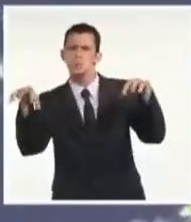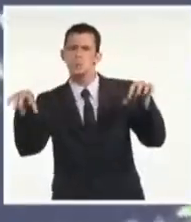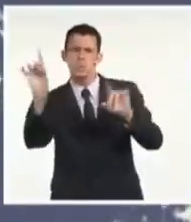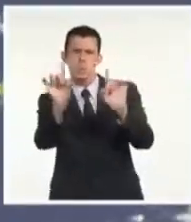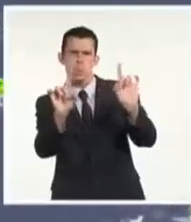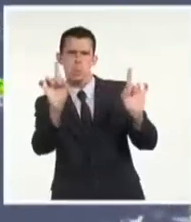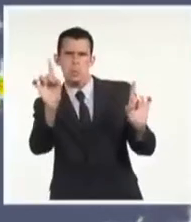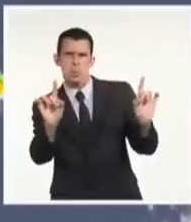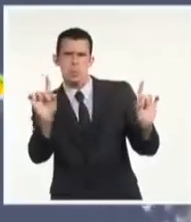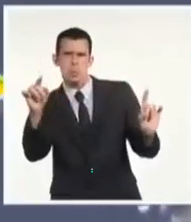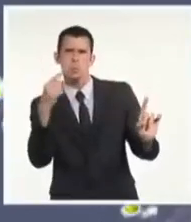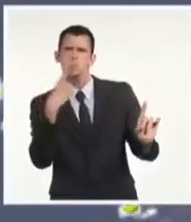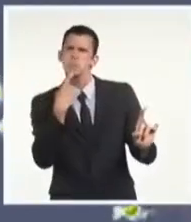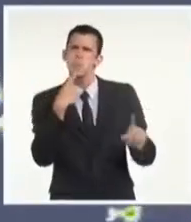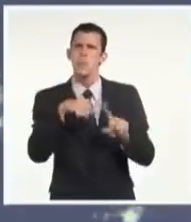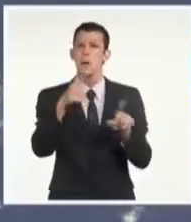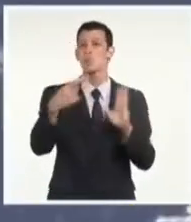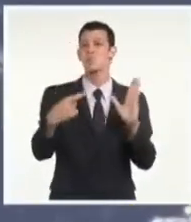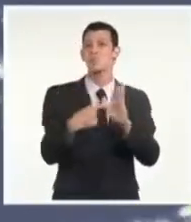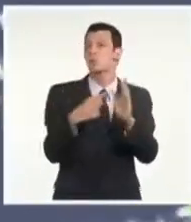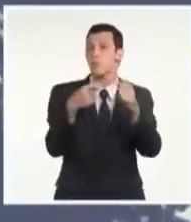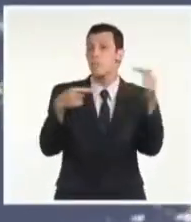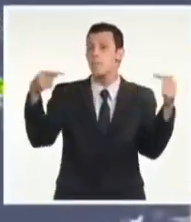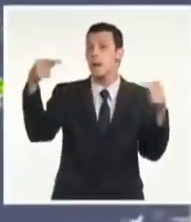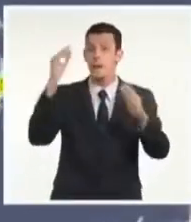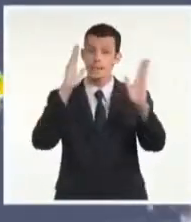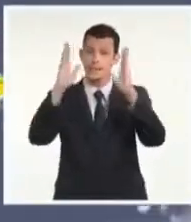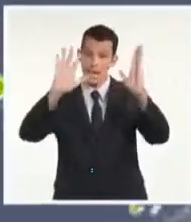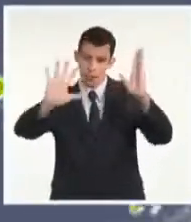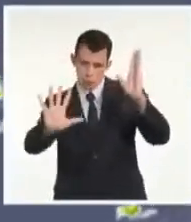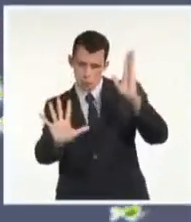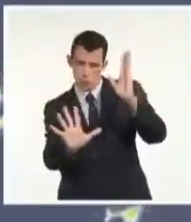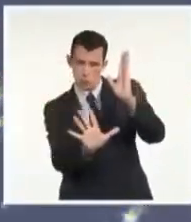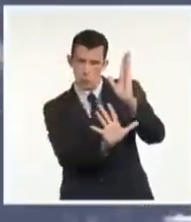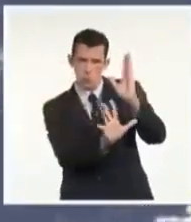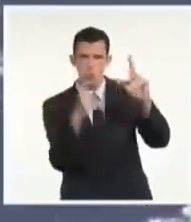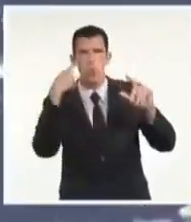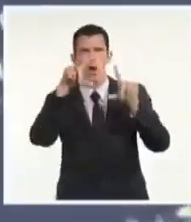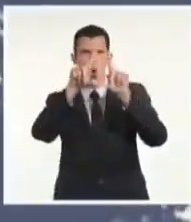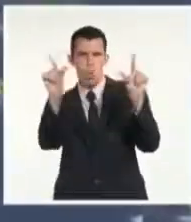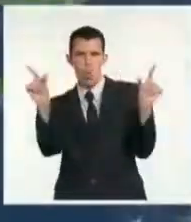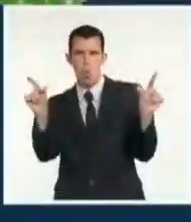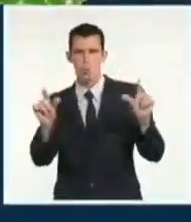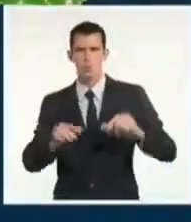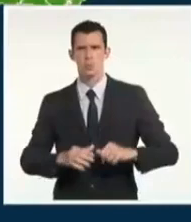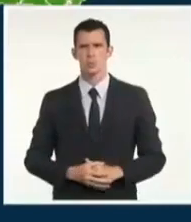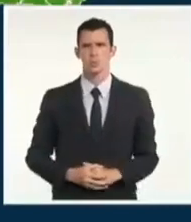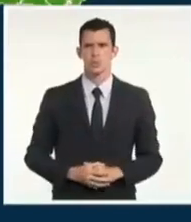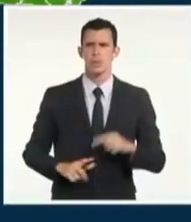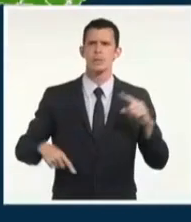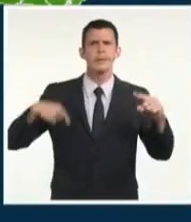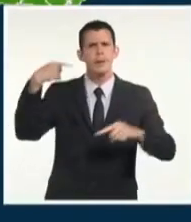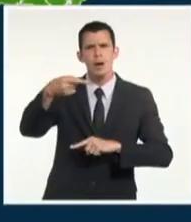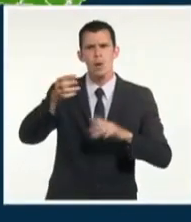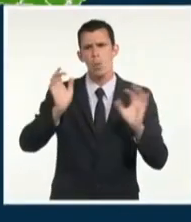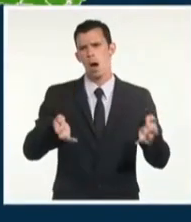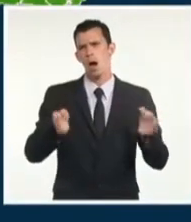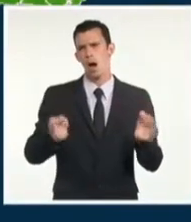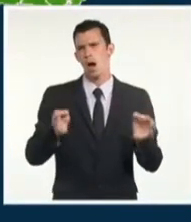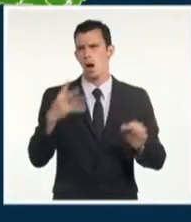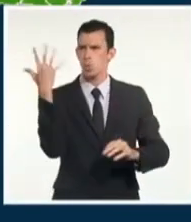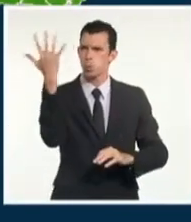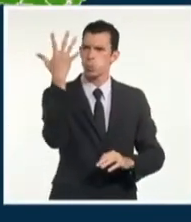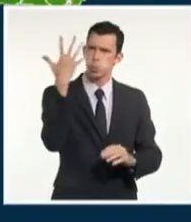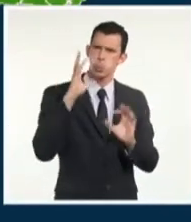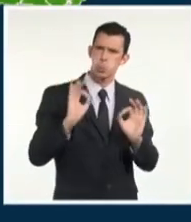que se concentra hacia zonas del interior y sur a lo largo de todo Y mañana se mantienen similares las condiciones del tiempo